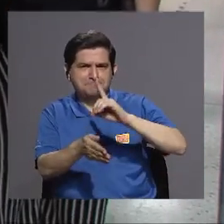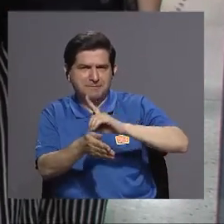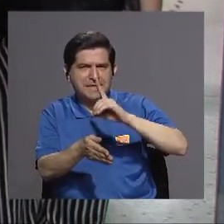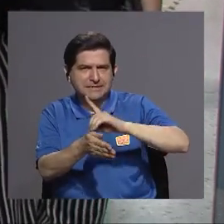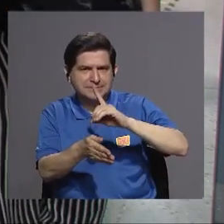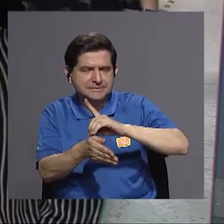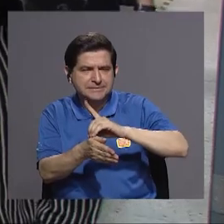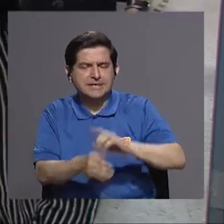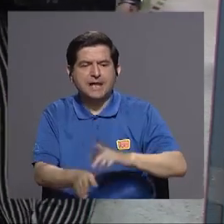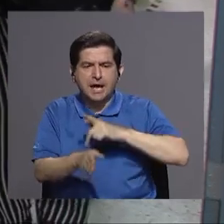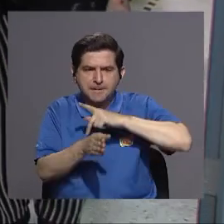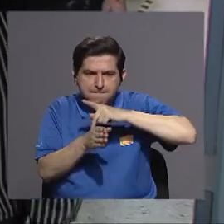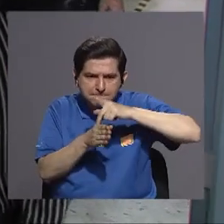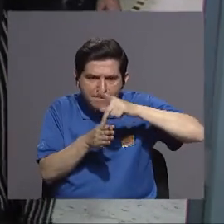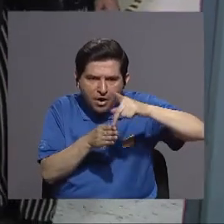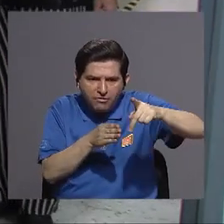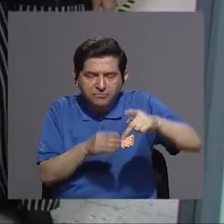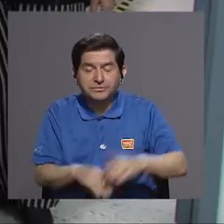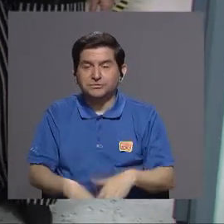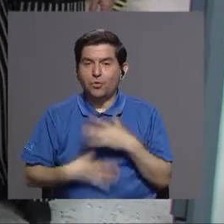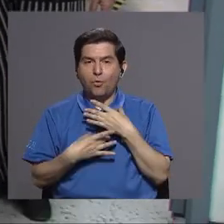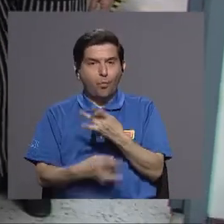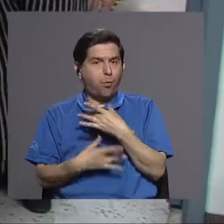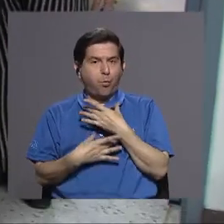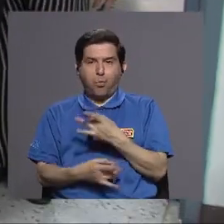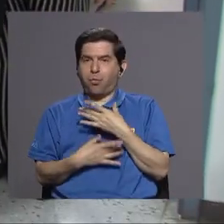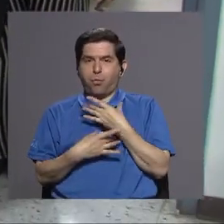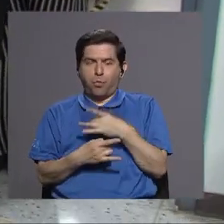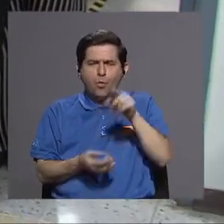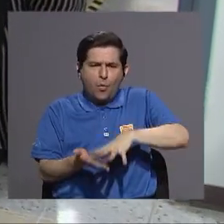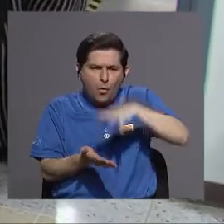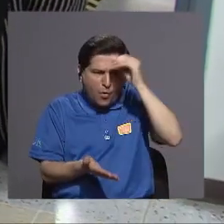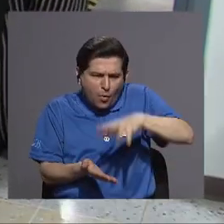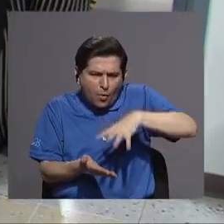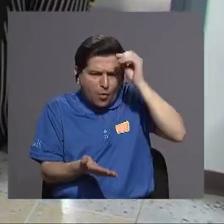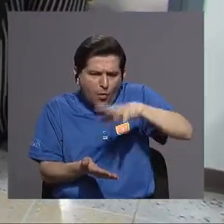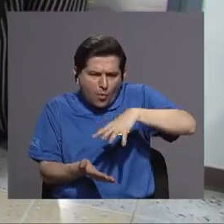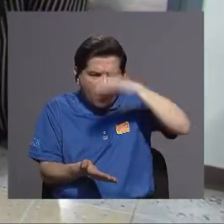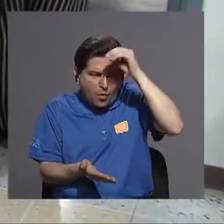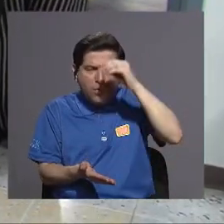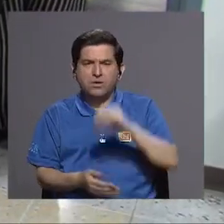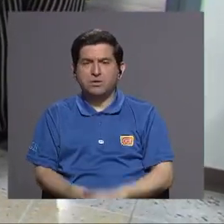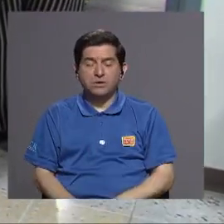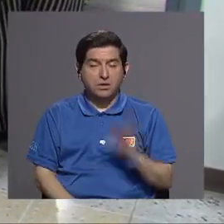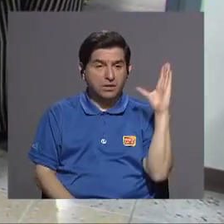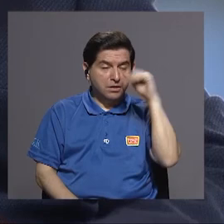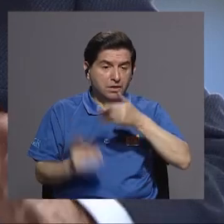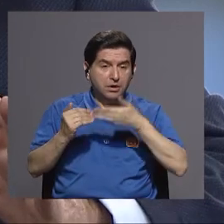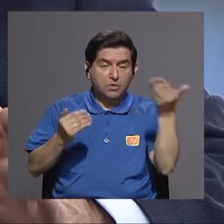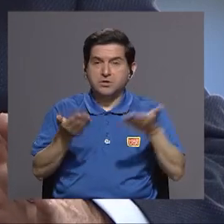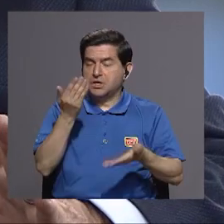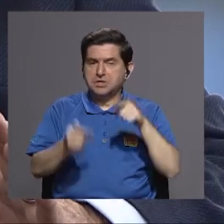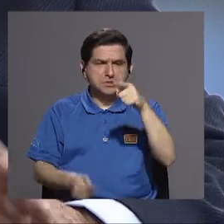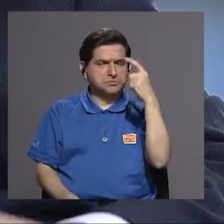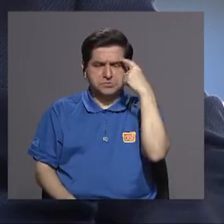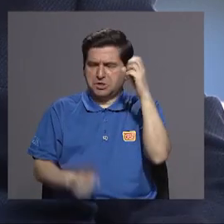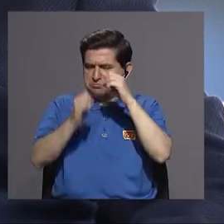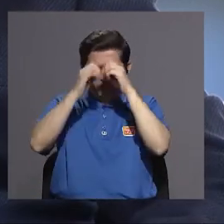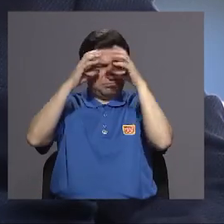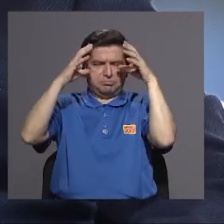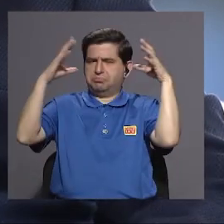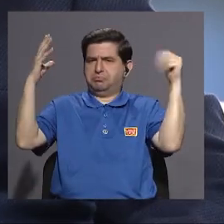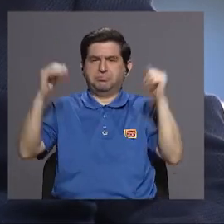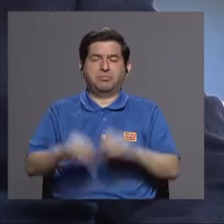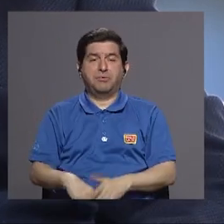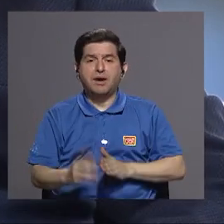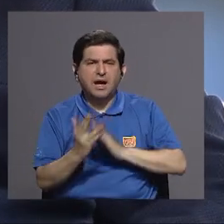profesión muy fascinante verdad porque usted aprende muchas cosas y ve muchas cosas que ni se me hubiera imaginado